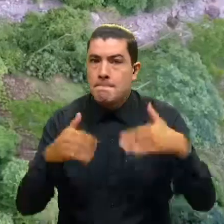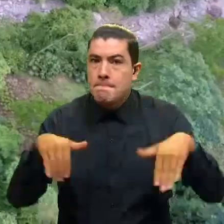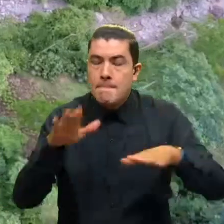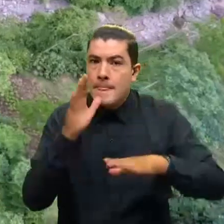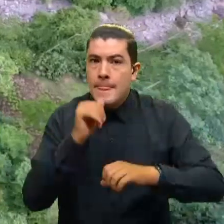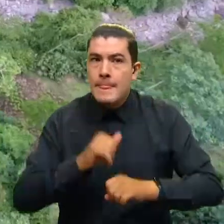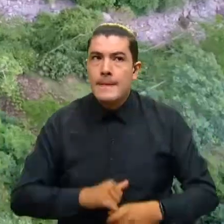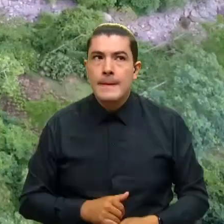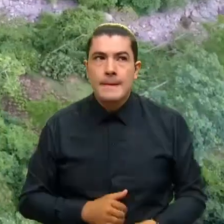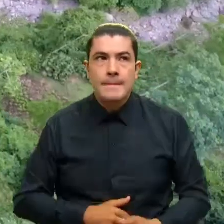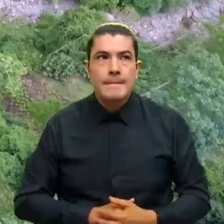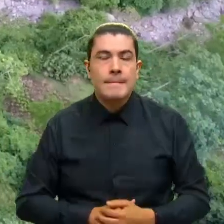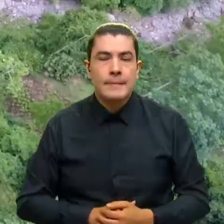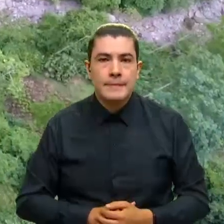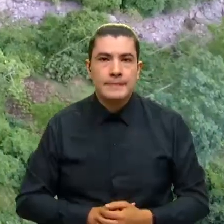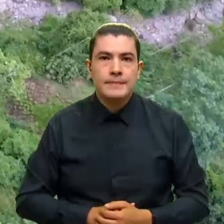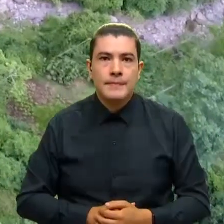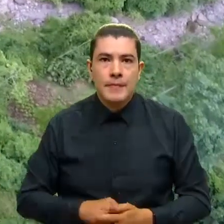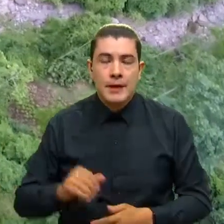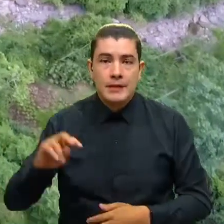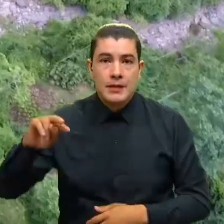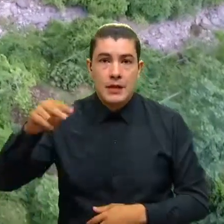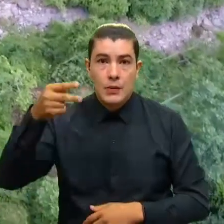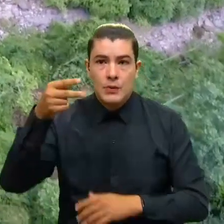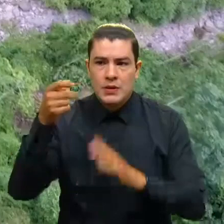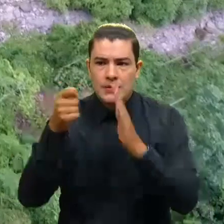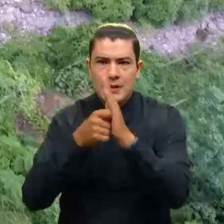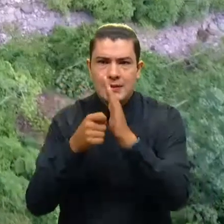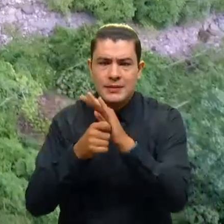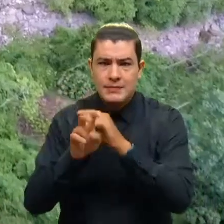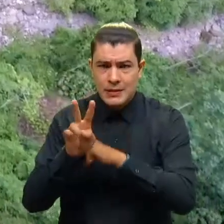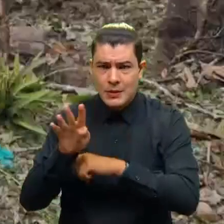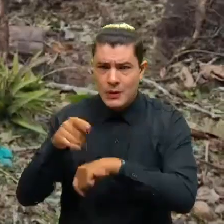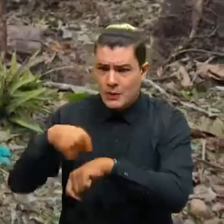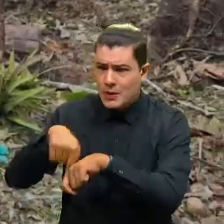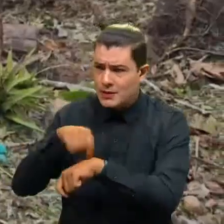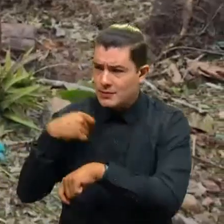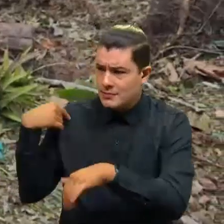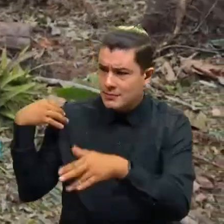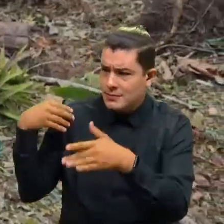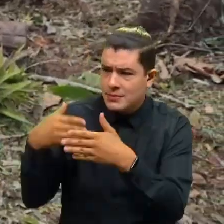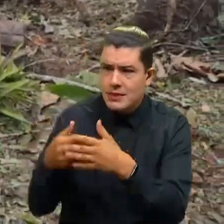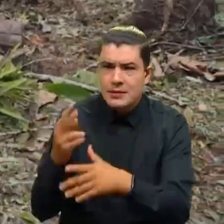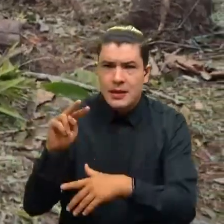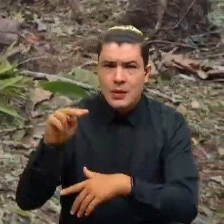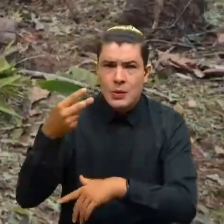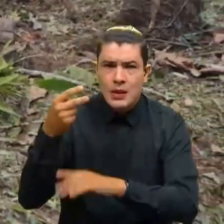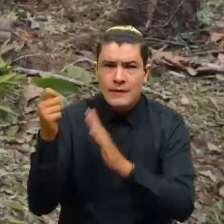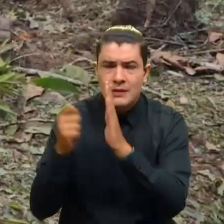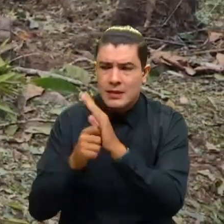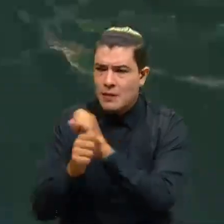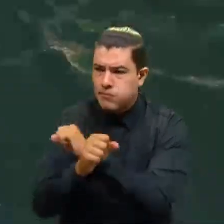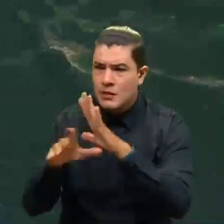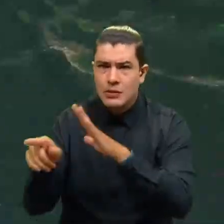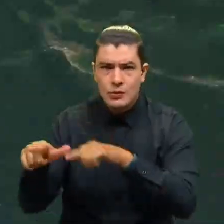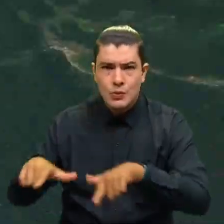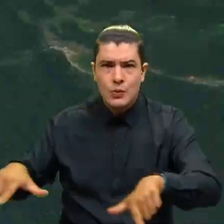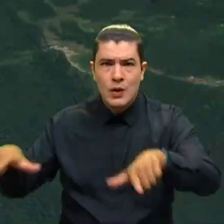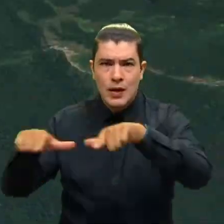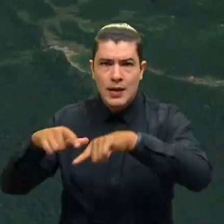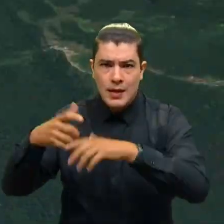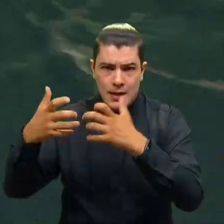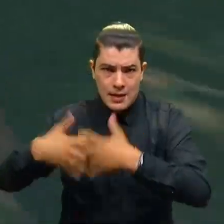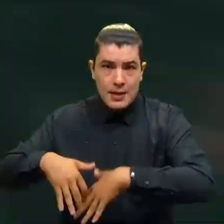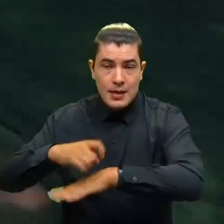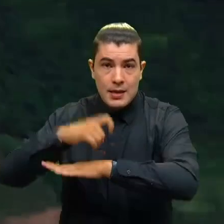Y es que este es el segundo atentado que ocurre en menos de 24 horas contra la infraestructura petrolera en la región. En Urú, en zona rural